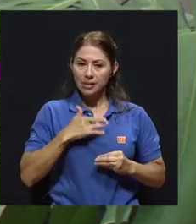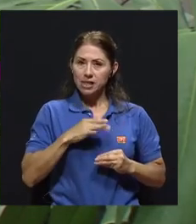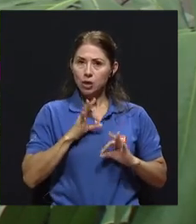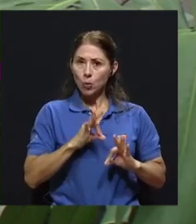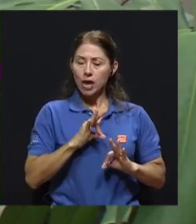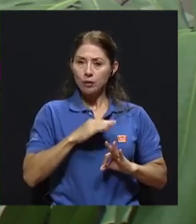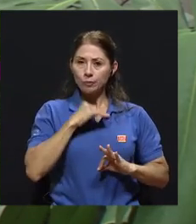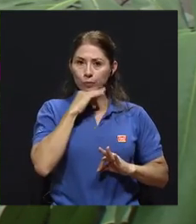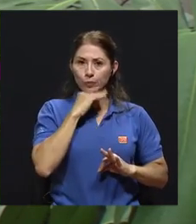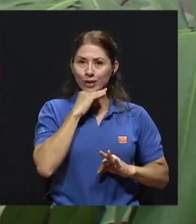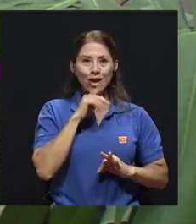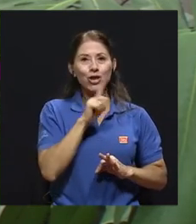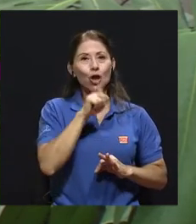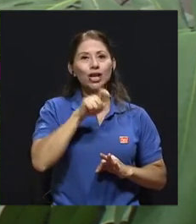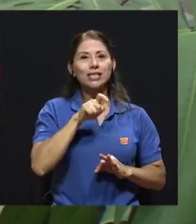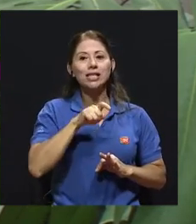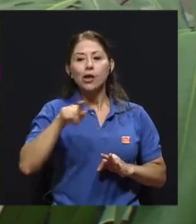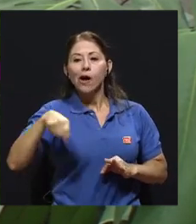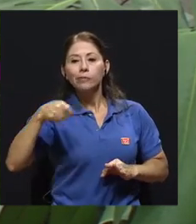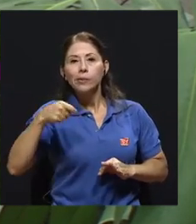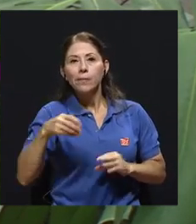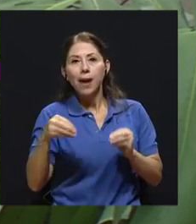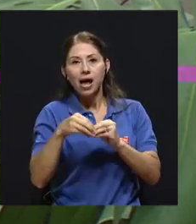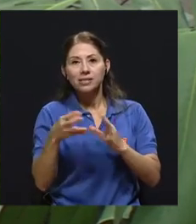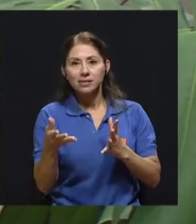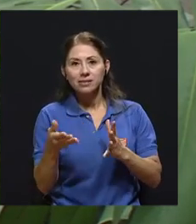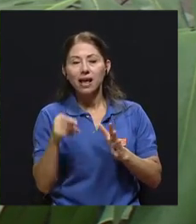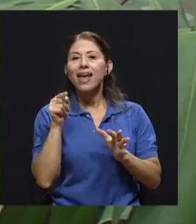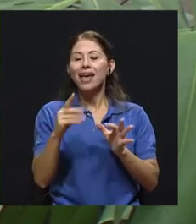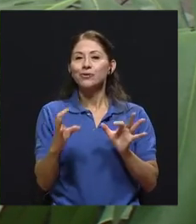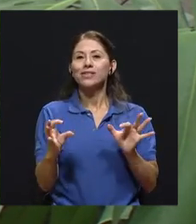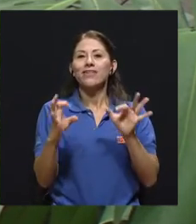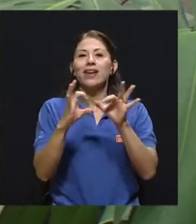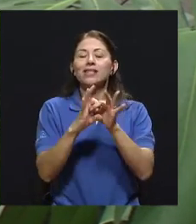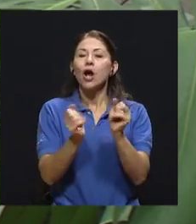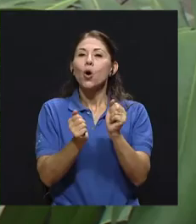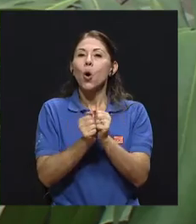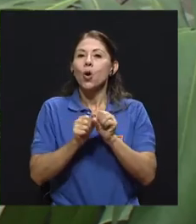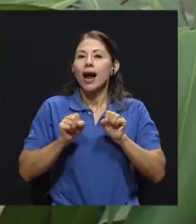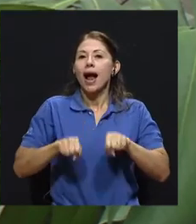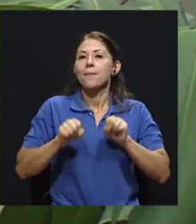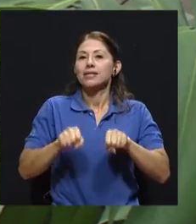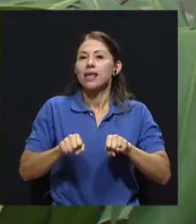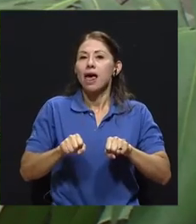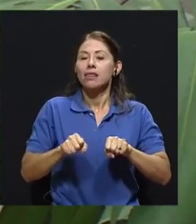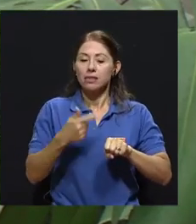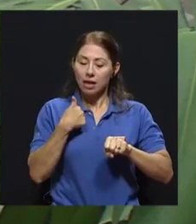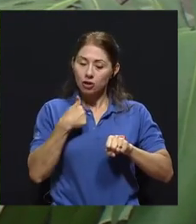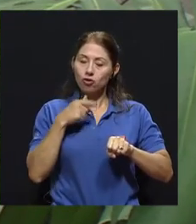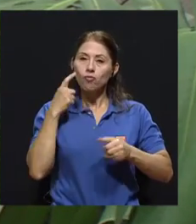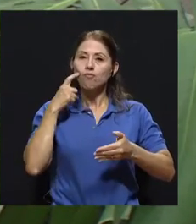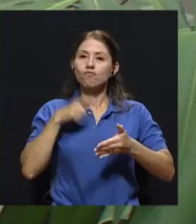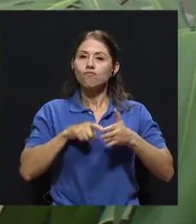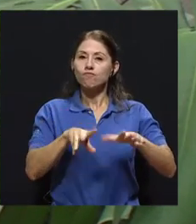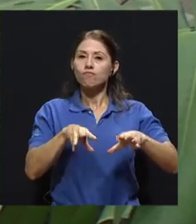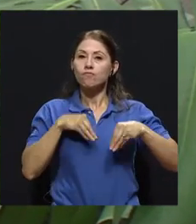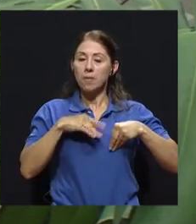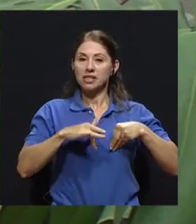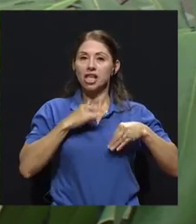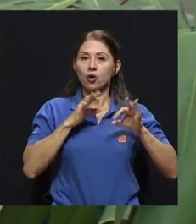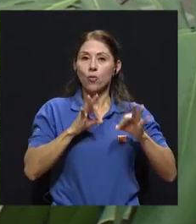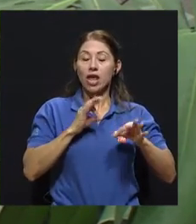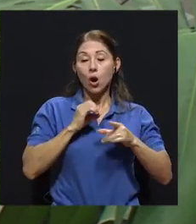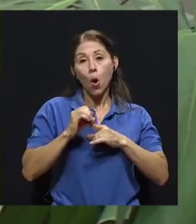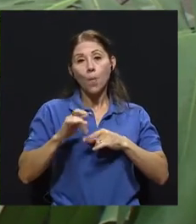Eso va directamente relacionado con adquirir la capacidad de reconocer si me siento bien o me siento mal. Y si yo me siento